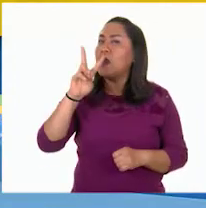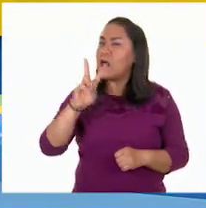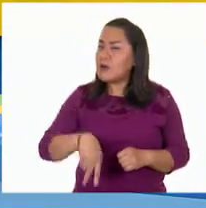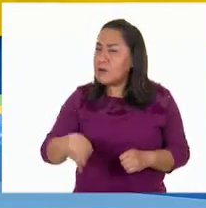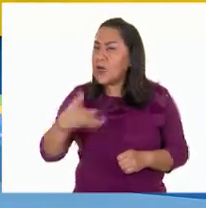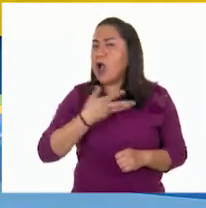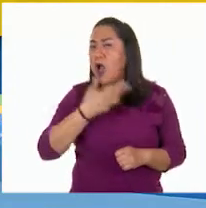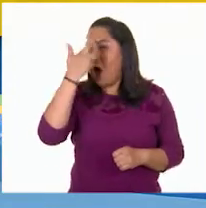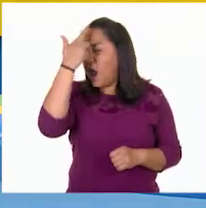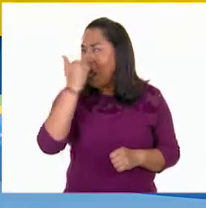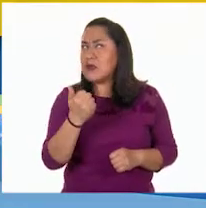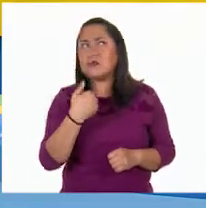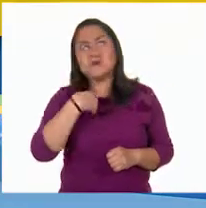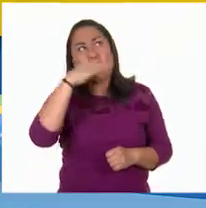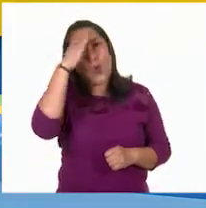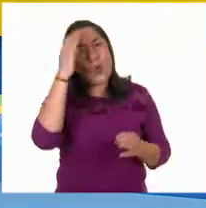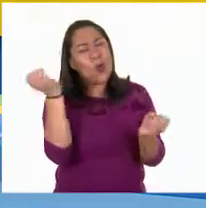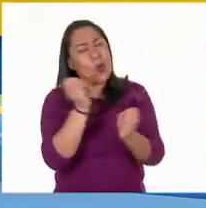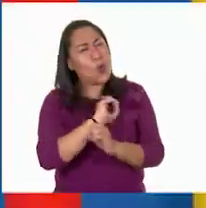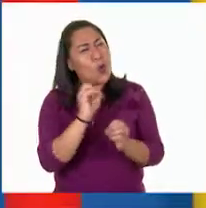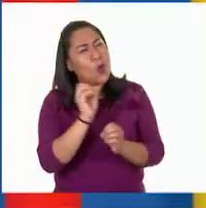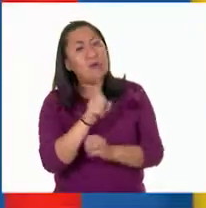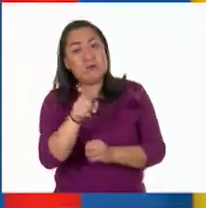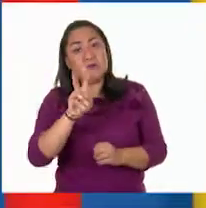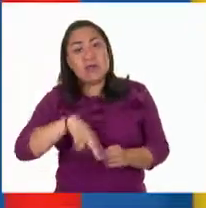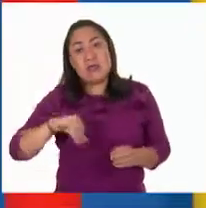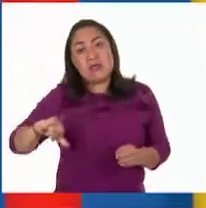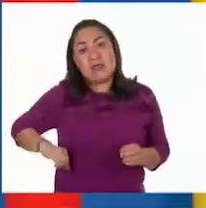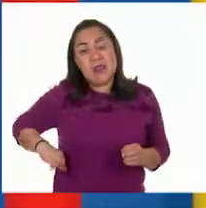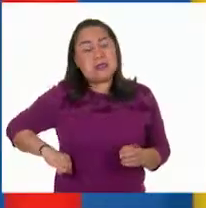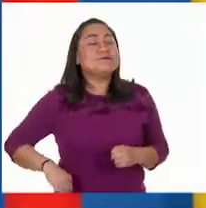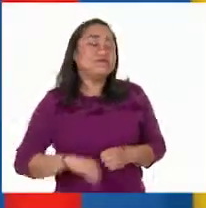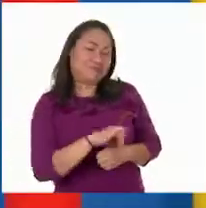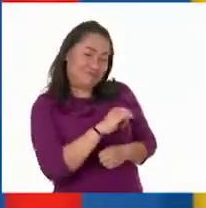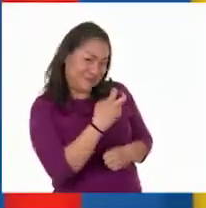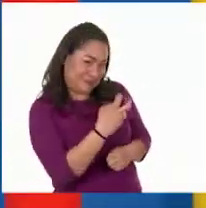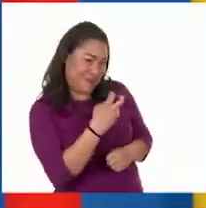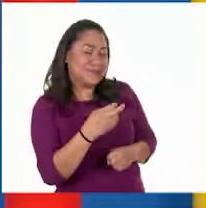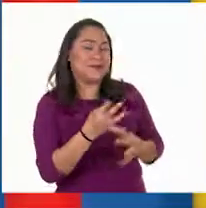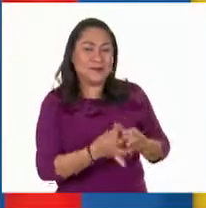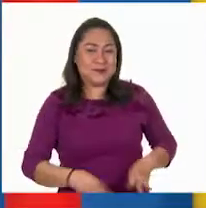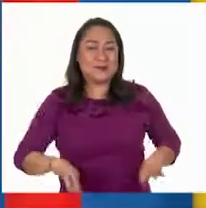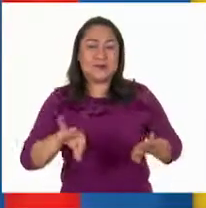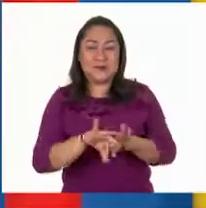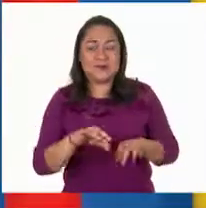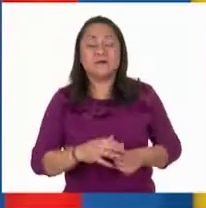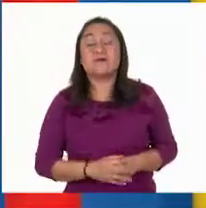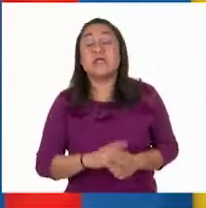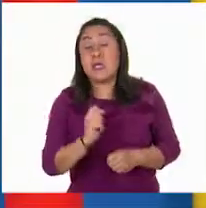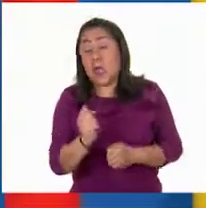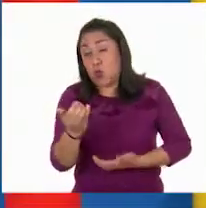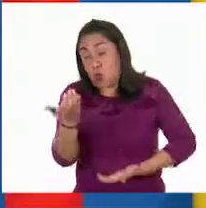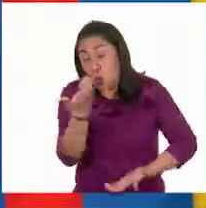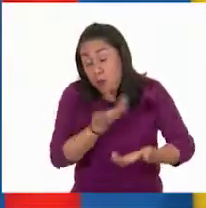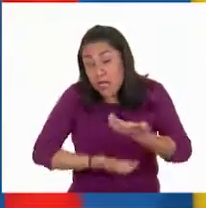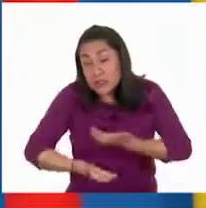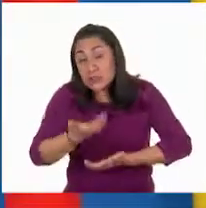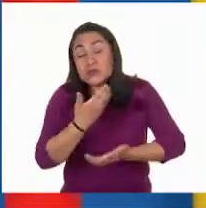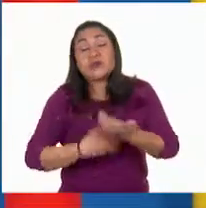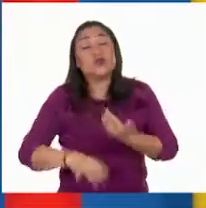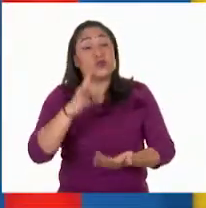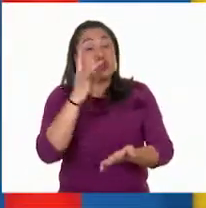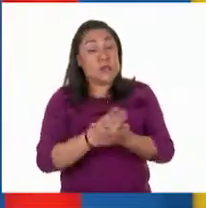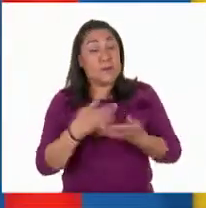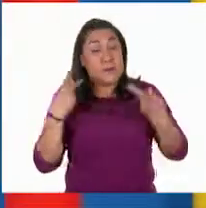maestra. Tienes razón. Esto es muy interesante. Sí, por supuesto que sí lo es. Y el comercio no solo ocurre entre personas